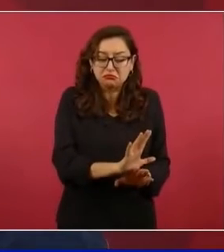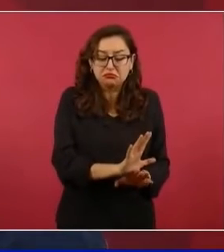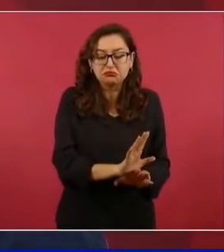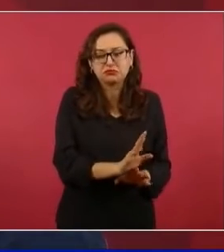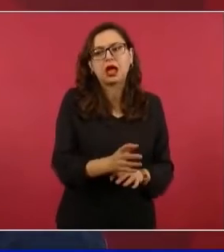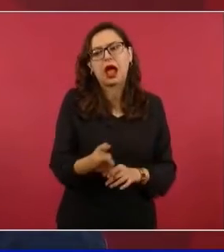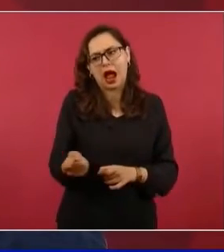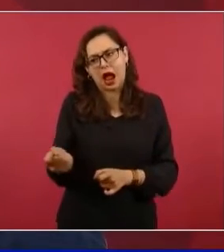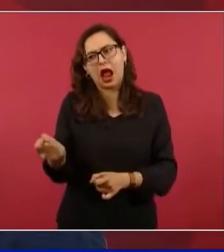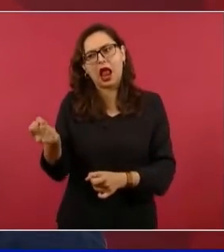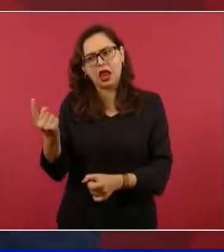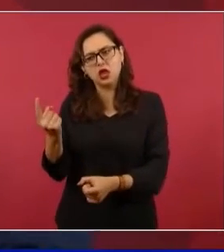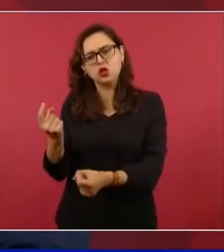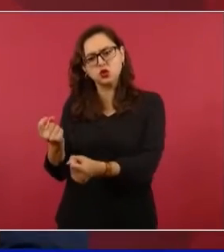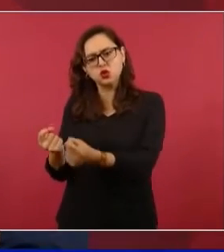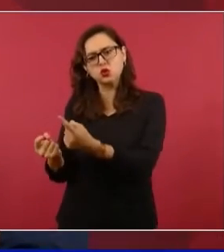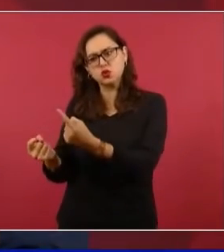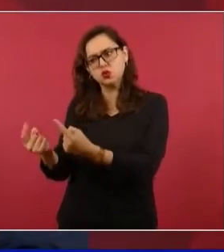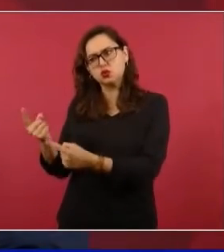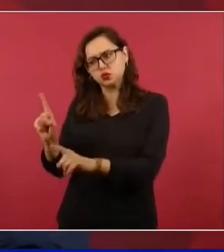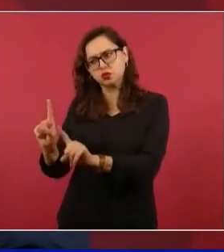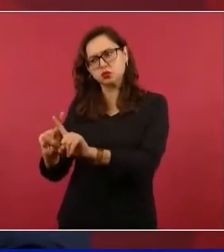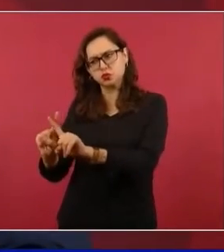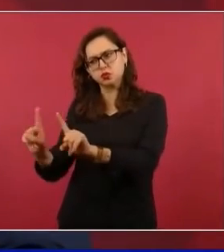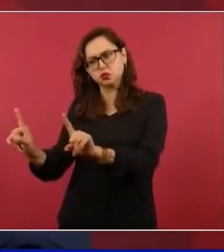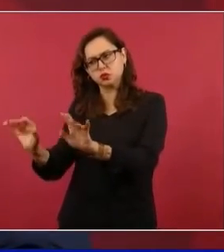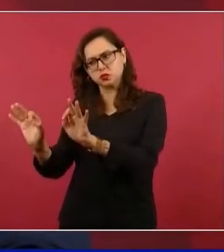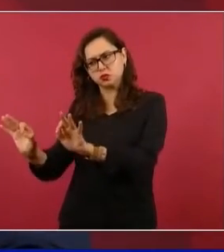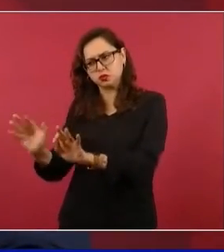pero también los políticos.